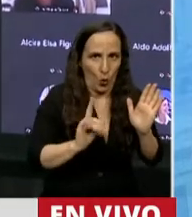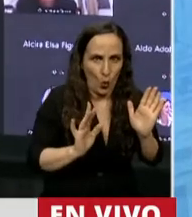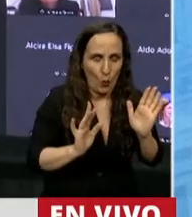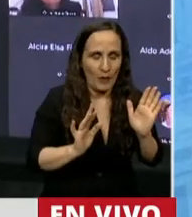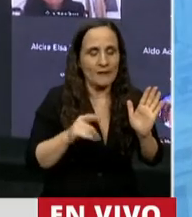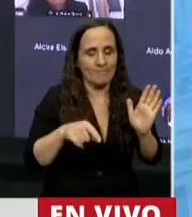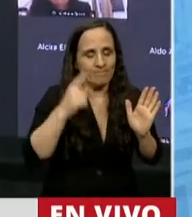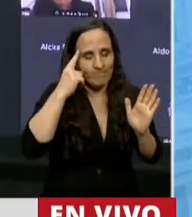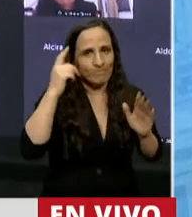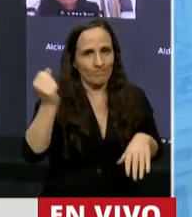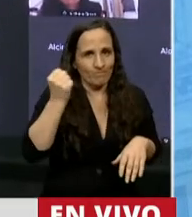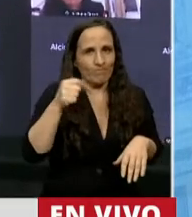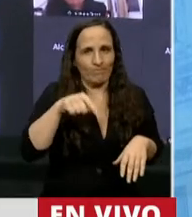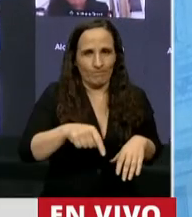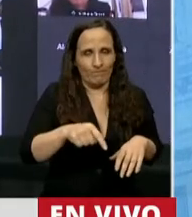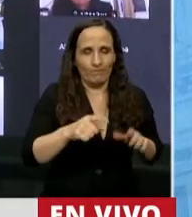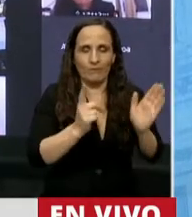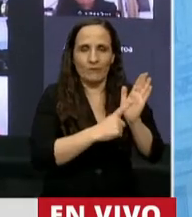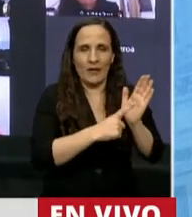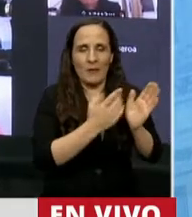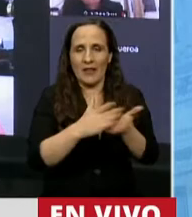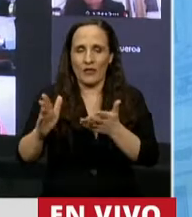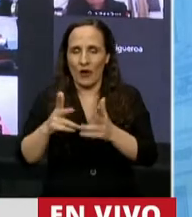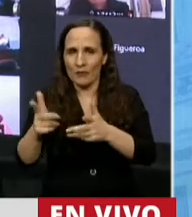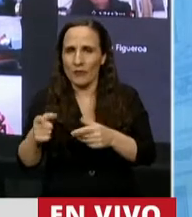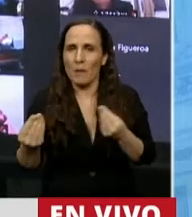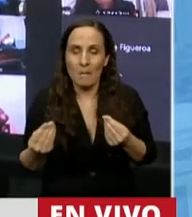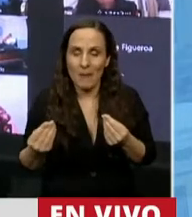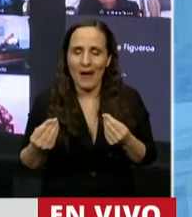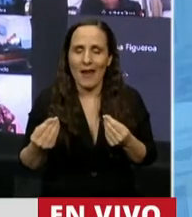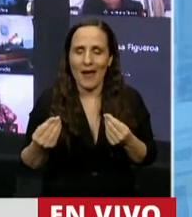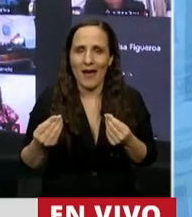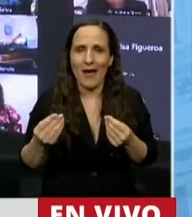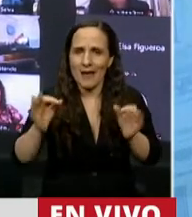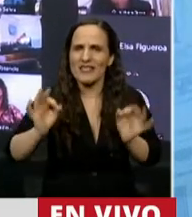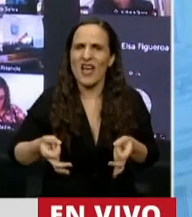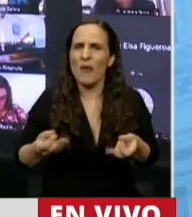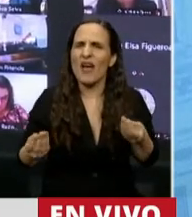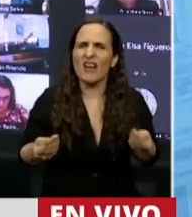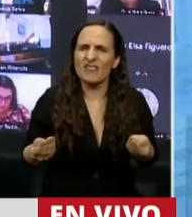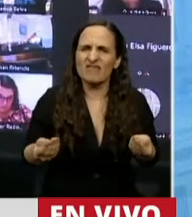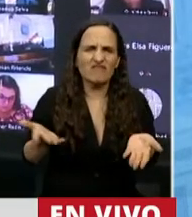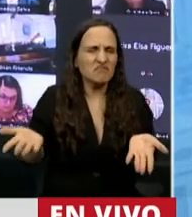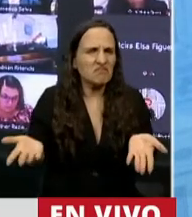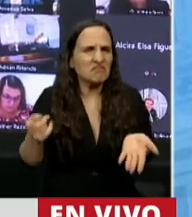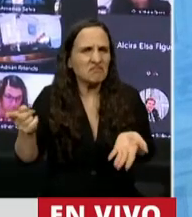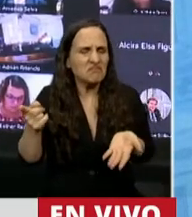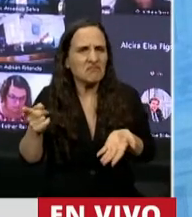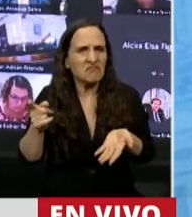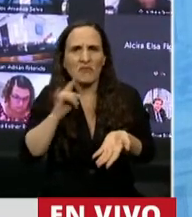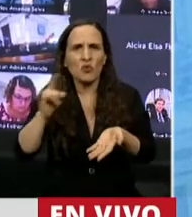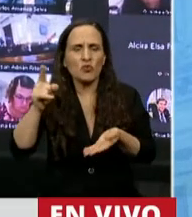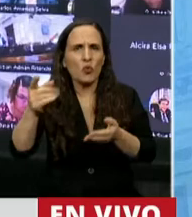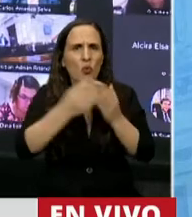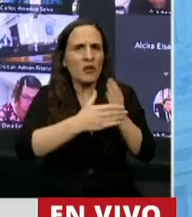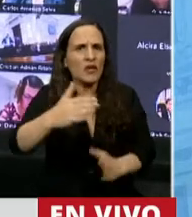Resulta oportuno tratar este apartamiento ante la necesidad de conocer cuál es la rendición de cuentas que nos puede dar el